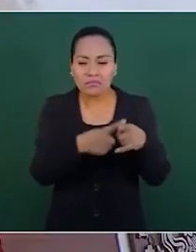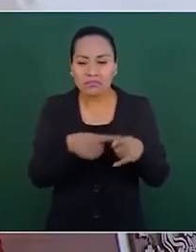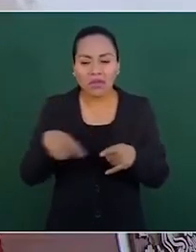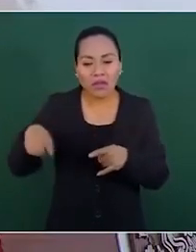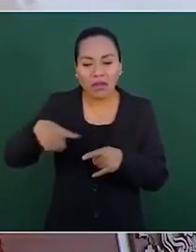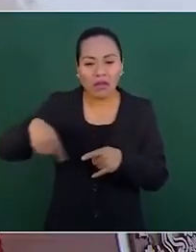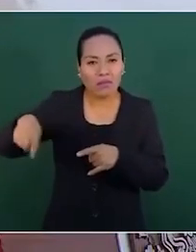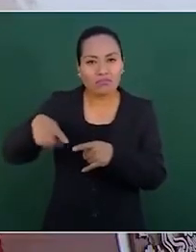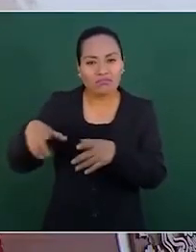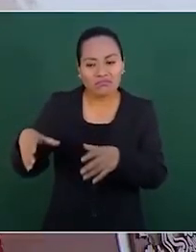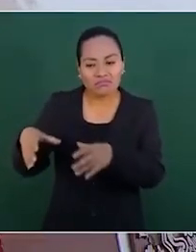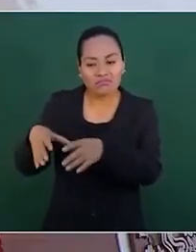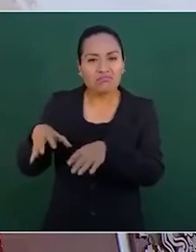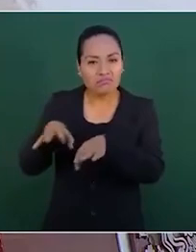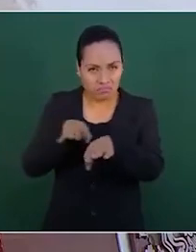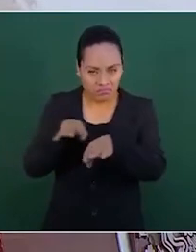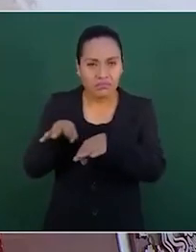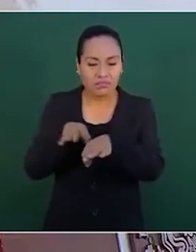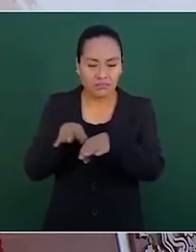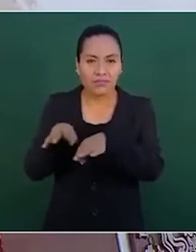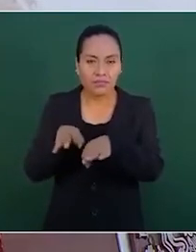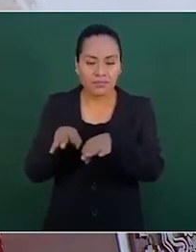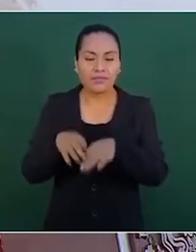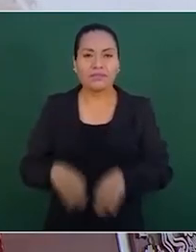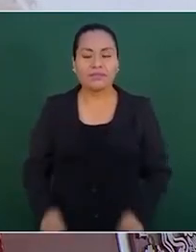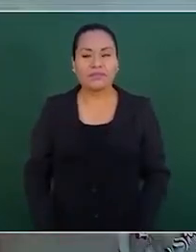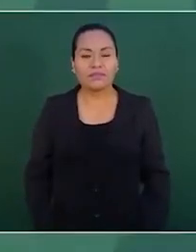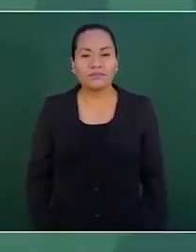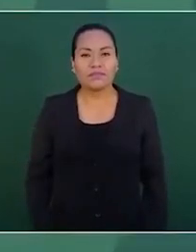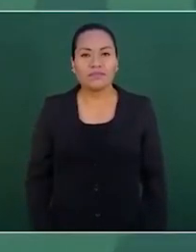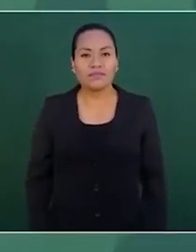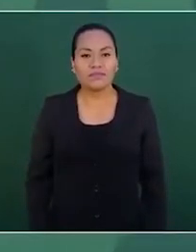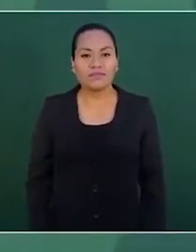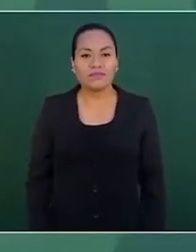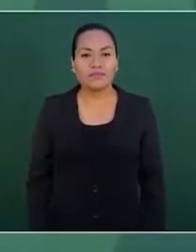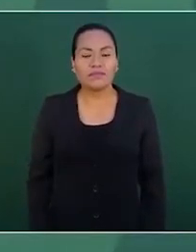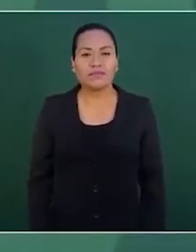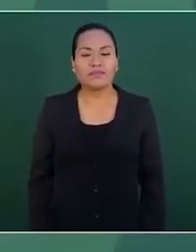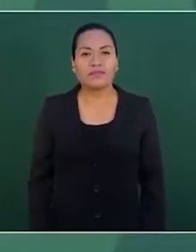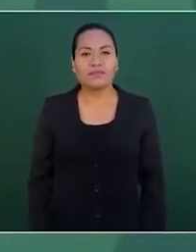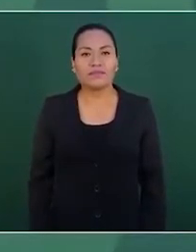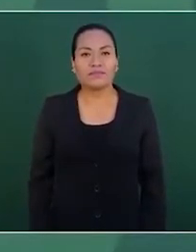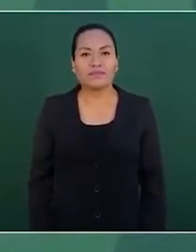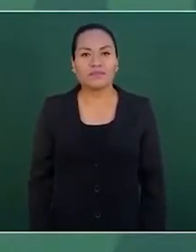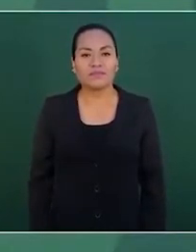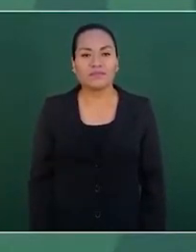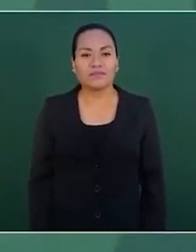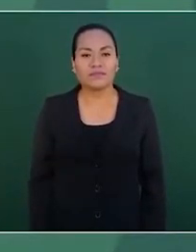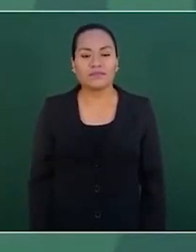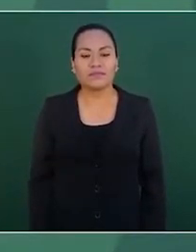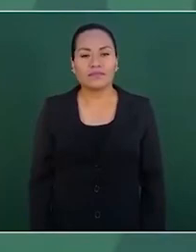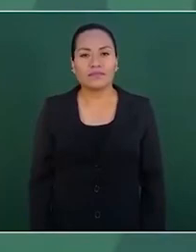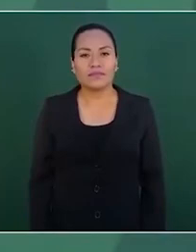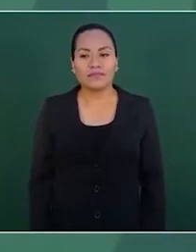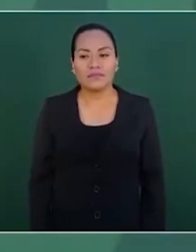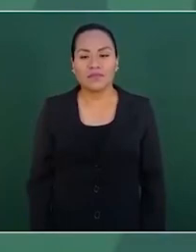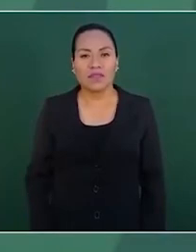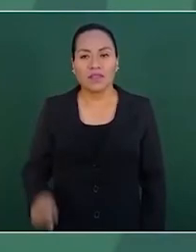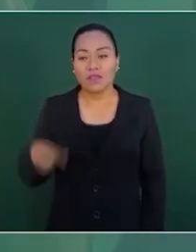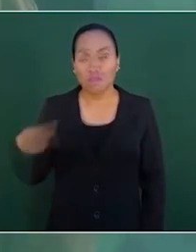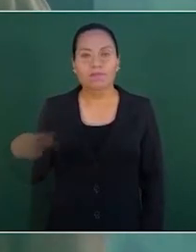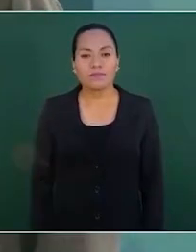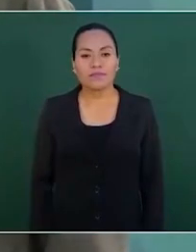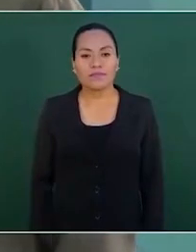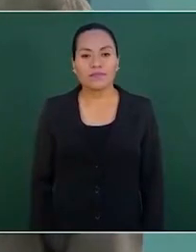pero no ha pasado de ejercer pacíficamente sus derechos,